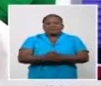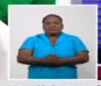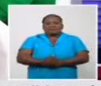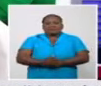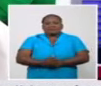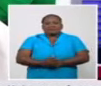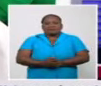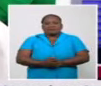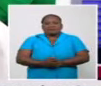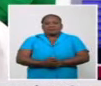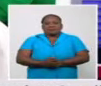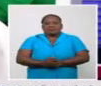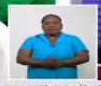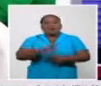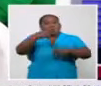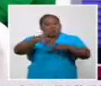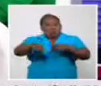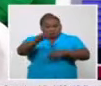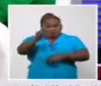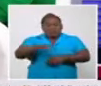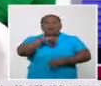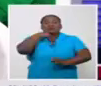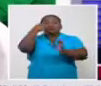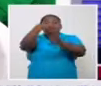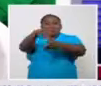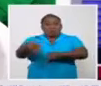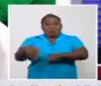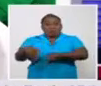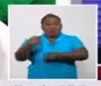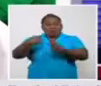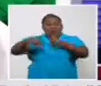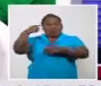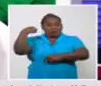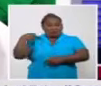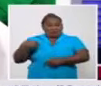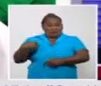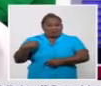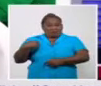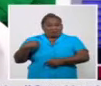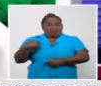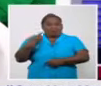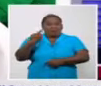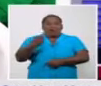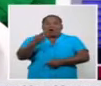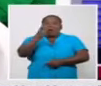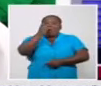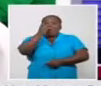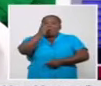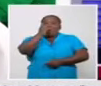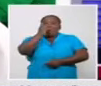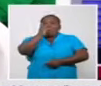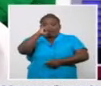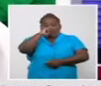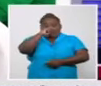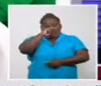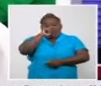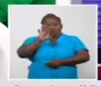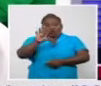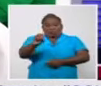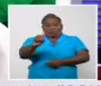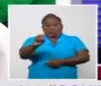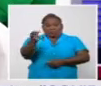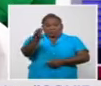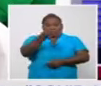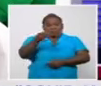La otra persona que fallece ayer con la COVID-19 en Cuba, un paciente de 80 años de edad del municipio de